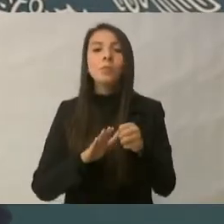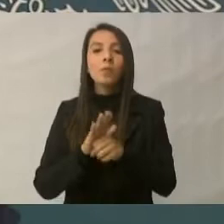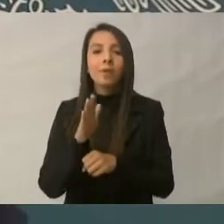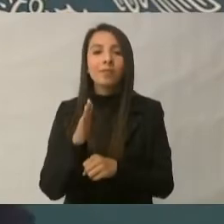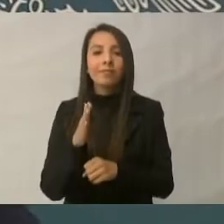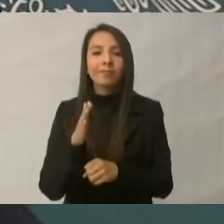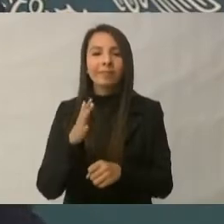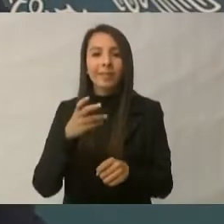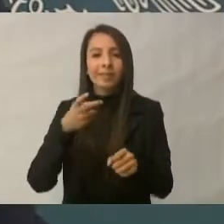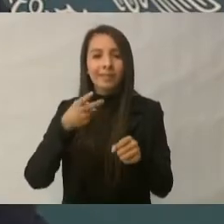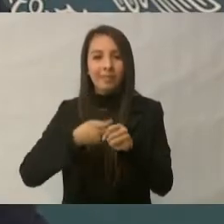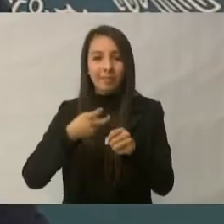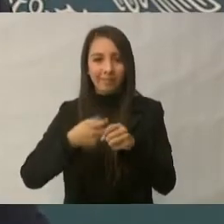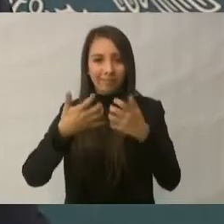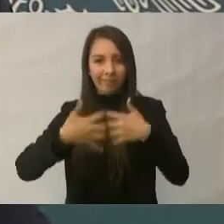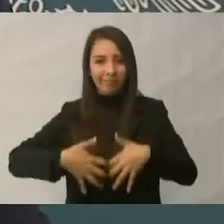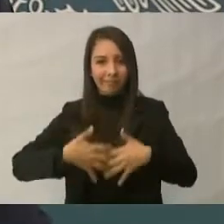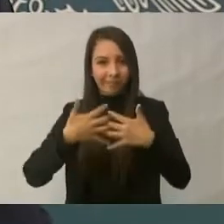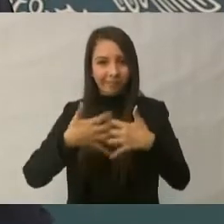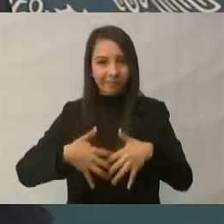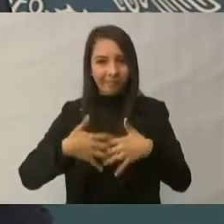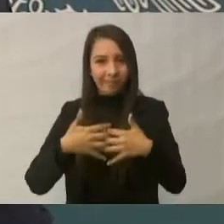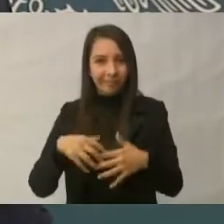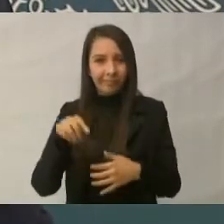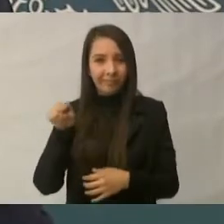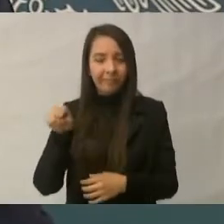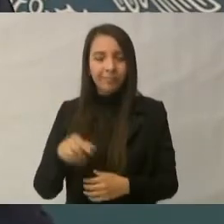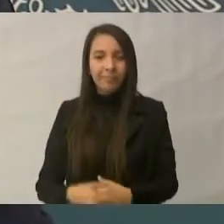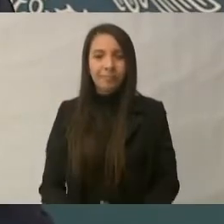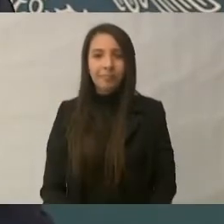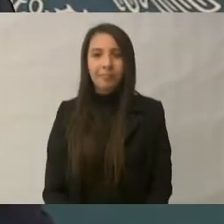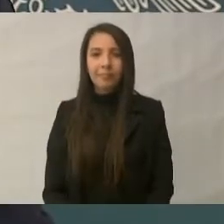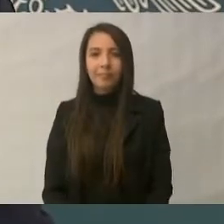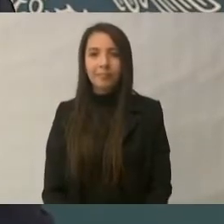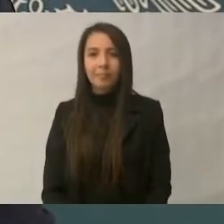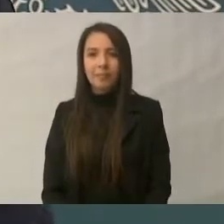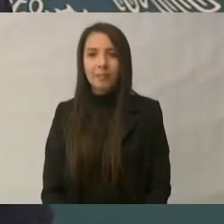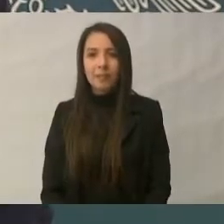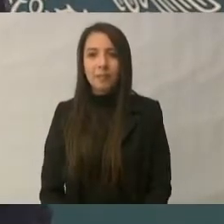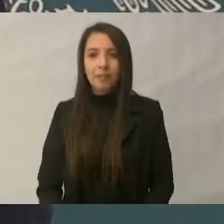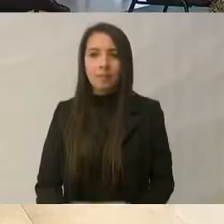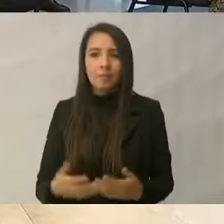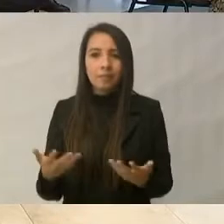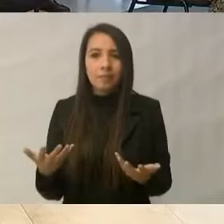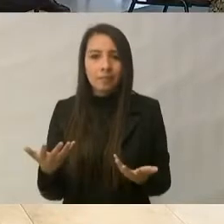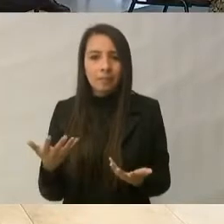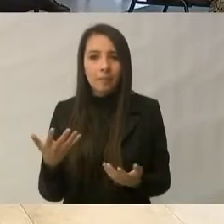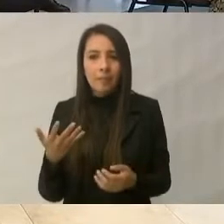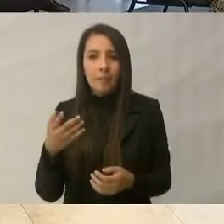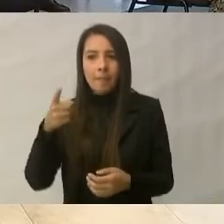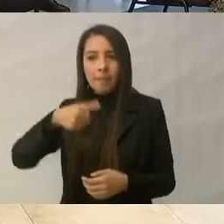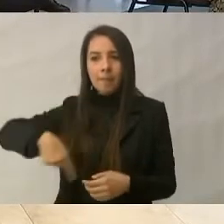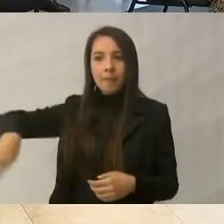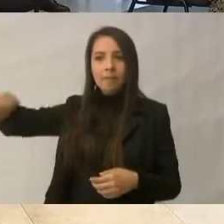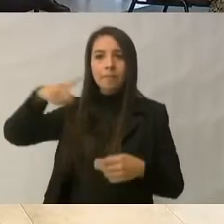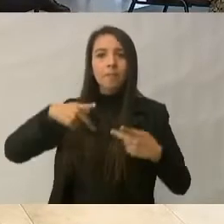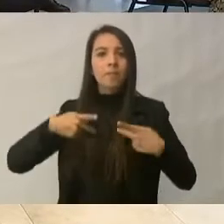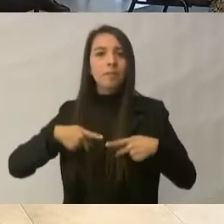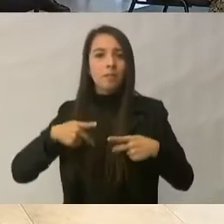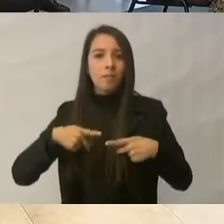cervecera que por voluntad de los ciudadanos